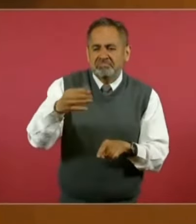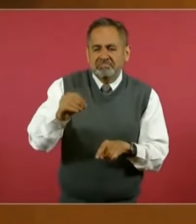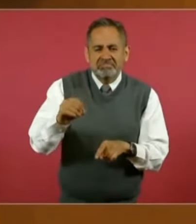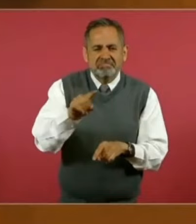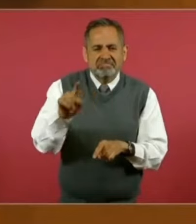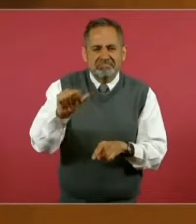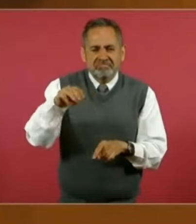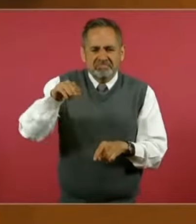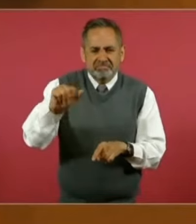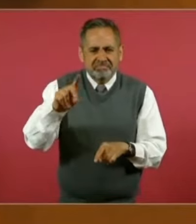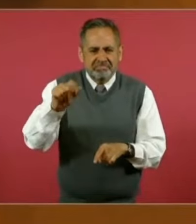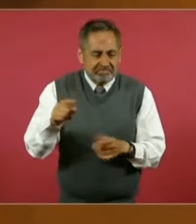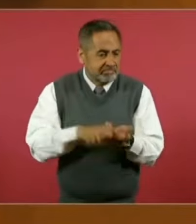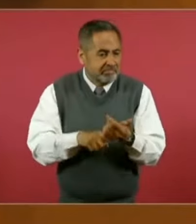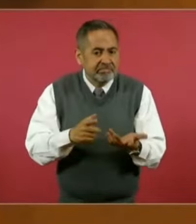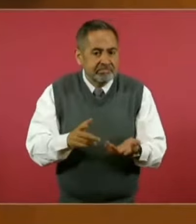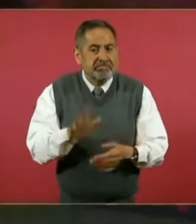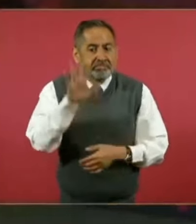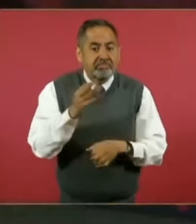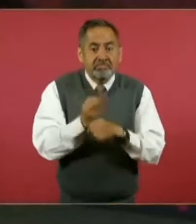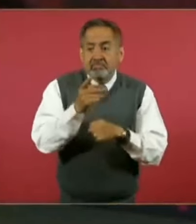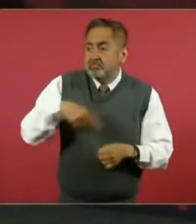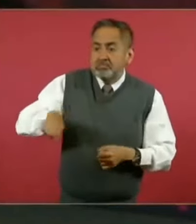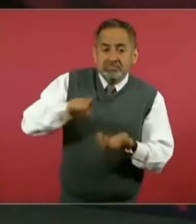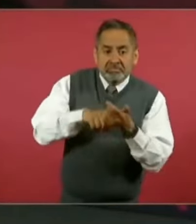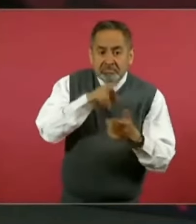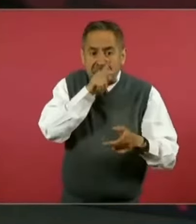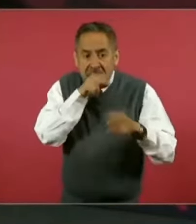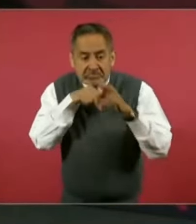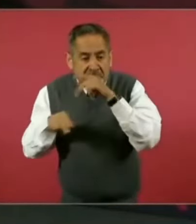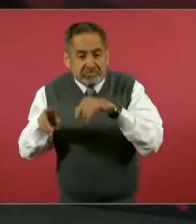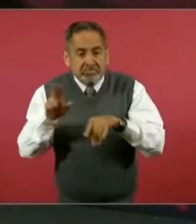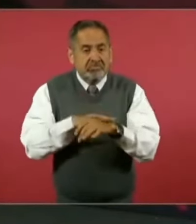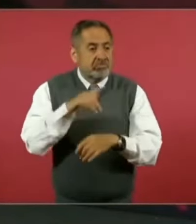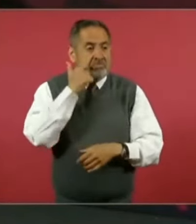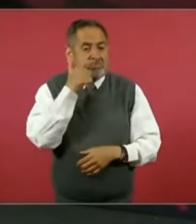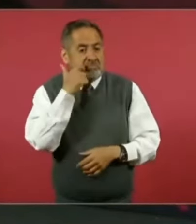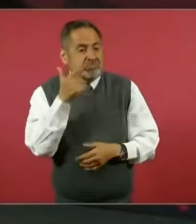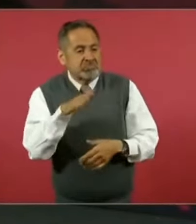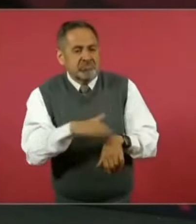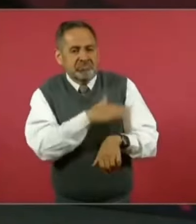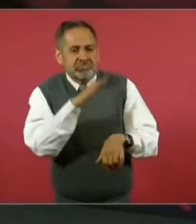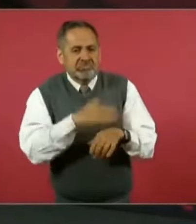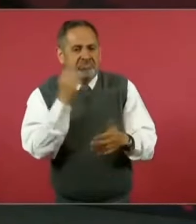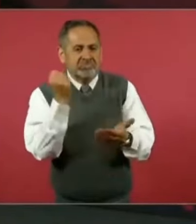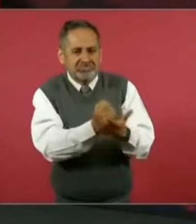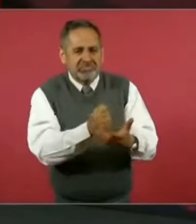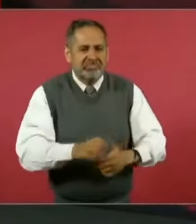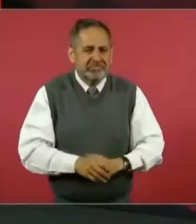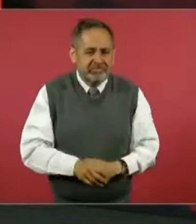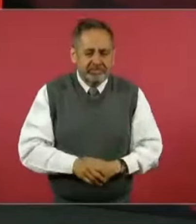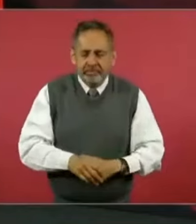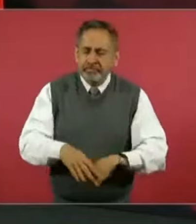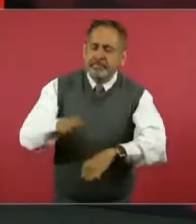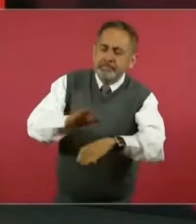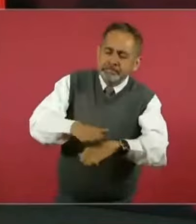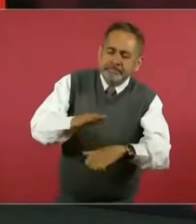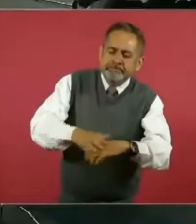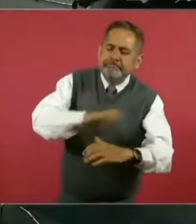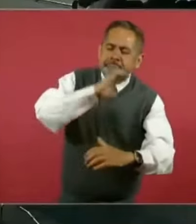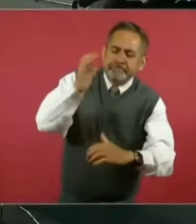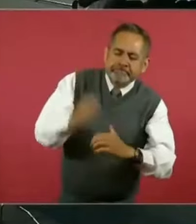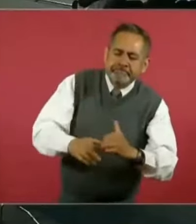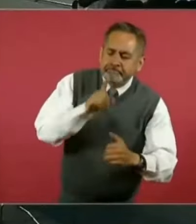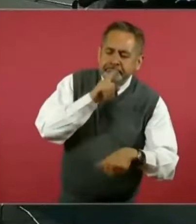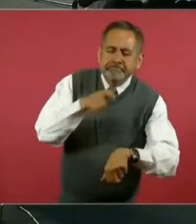que parece que los tiene muy preocupados y por eso no quieren aprobar tipificar el delito de